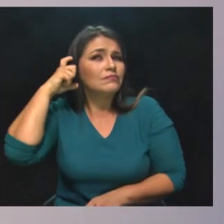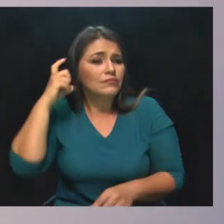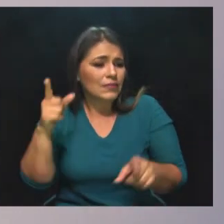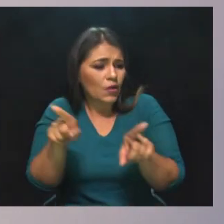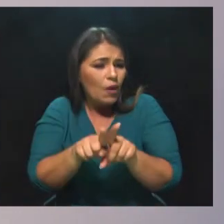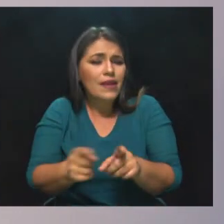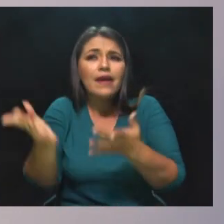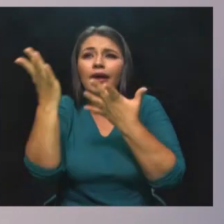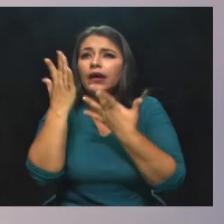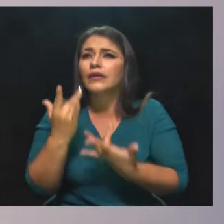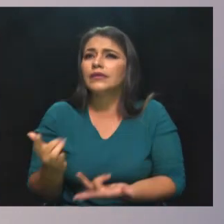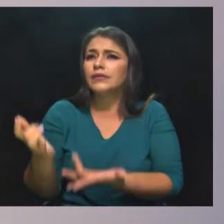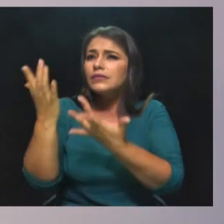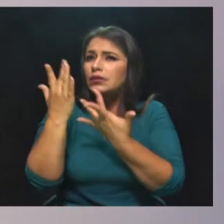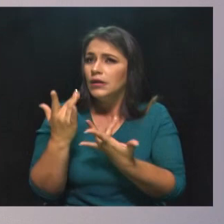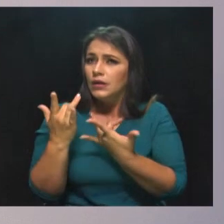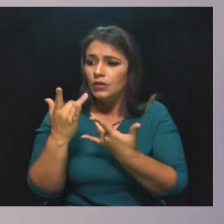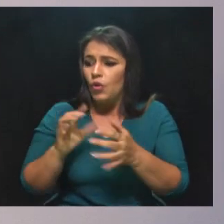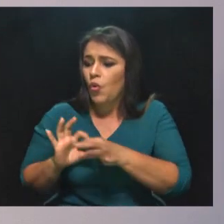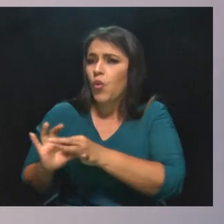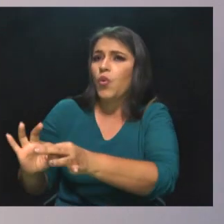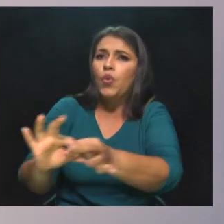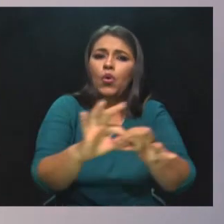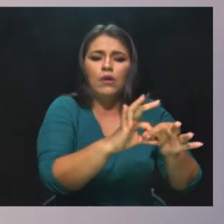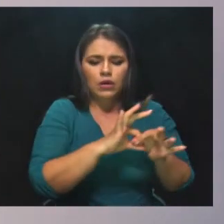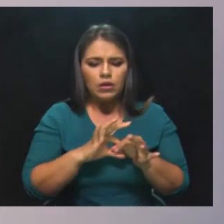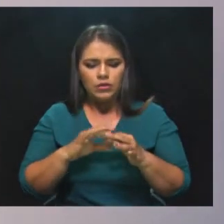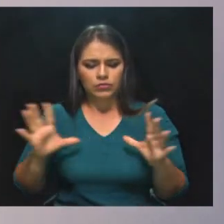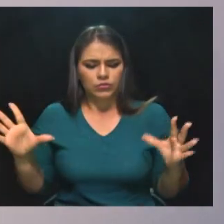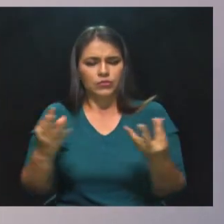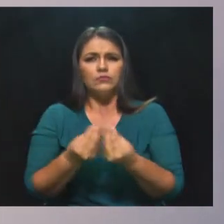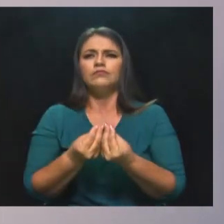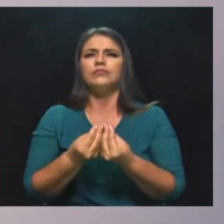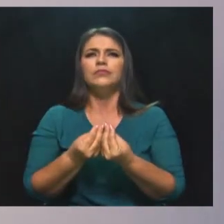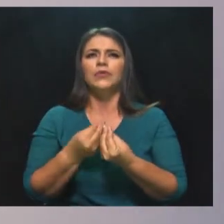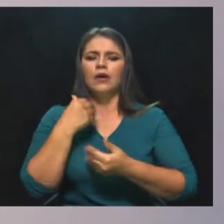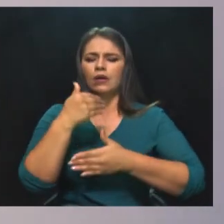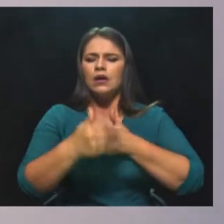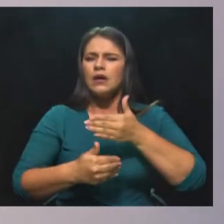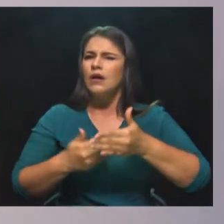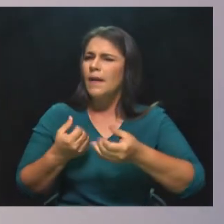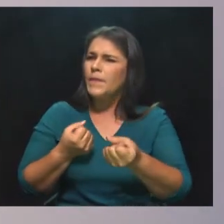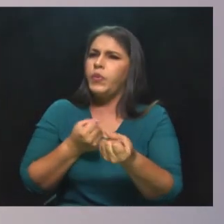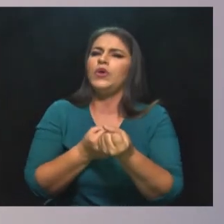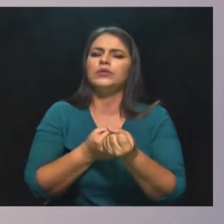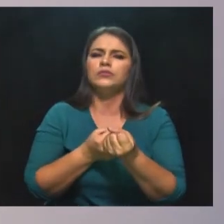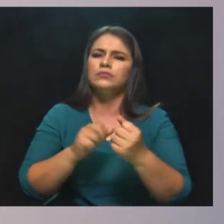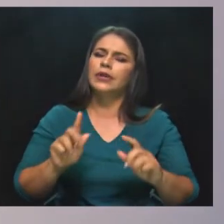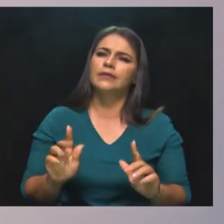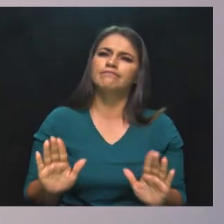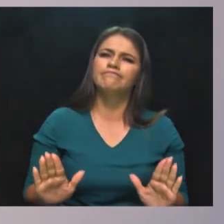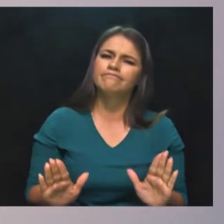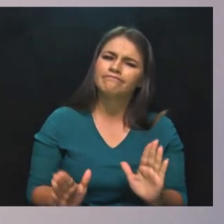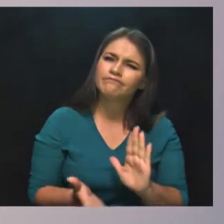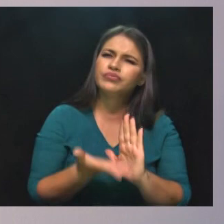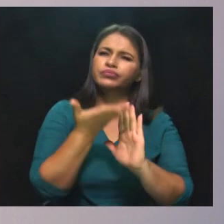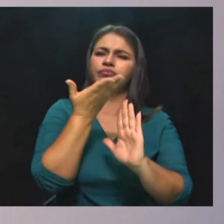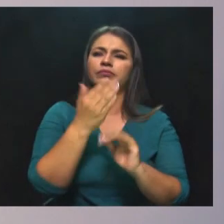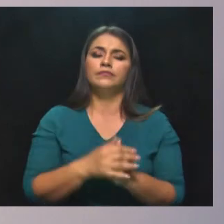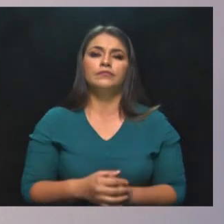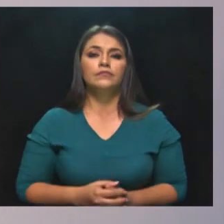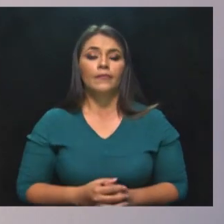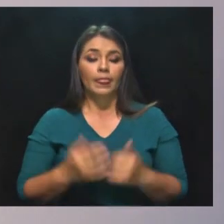misma barca y debemos apoyarnos para cruzar a la otra orilla. Es el momento de la